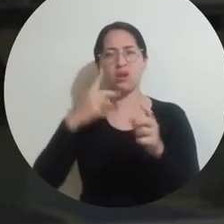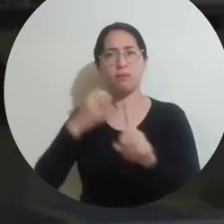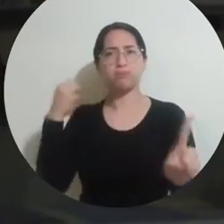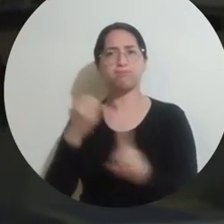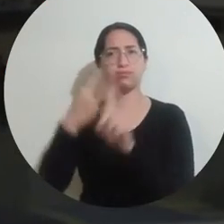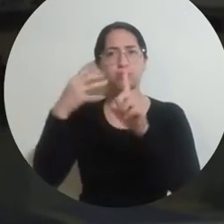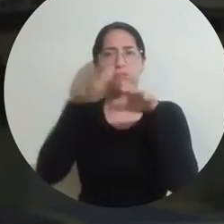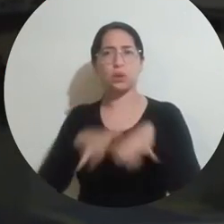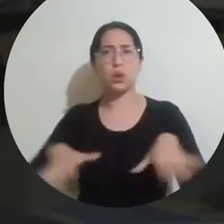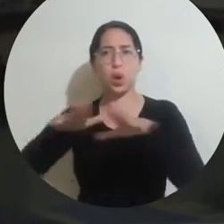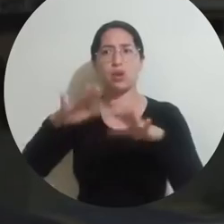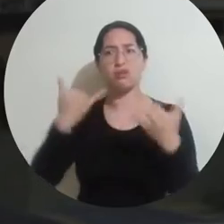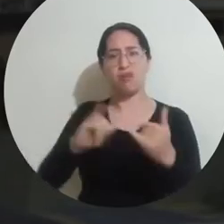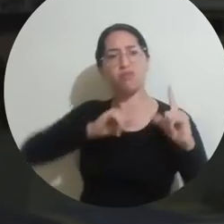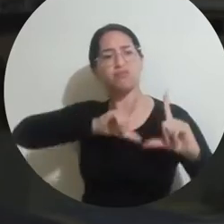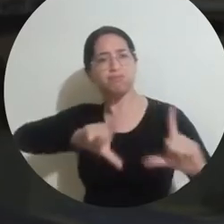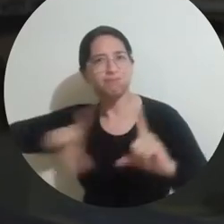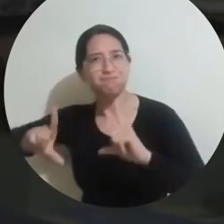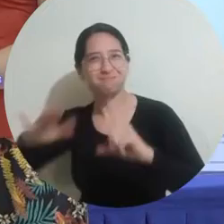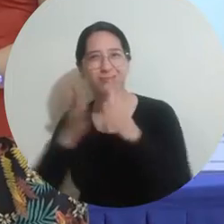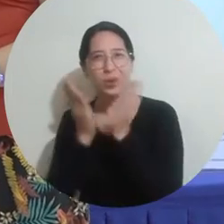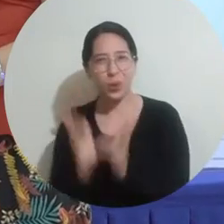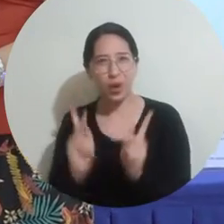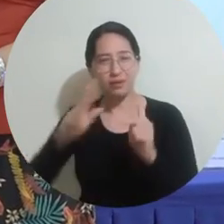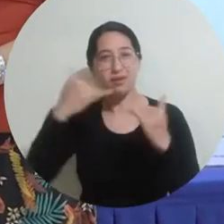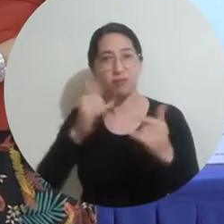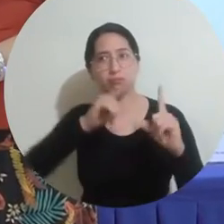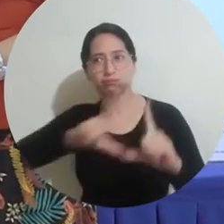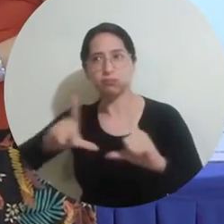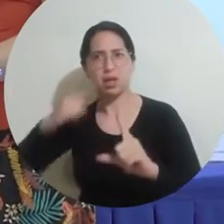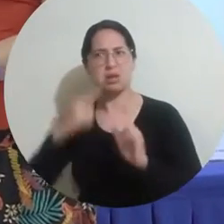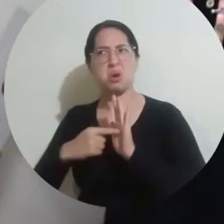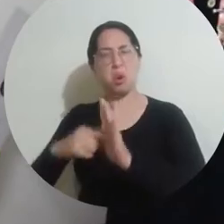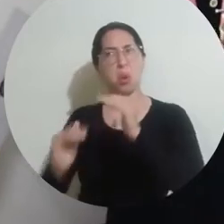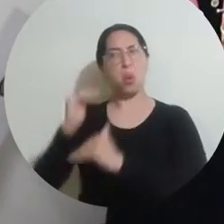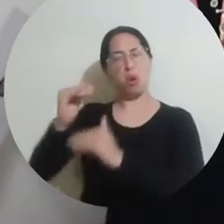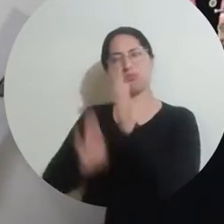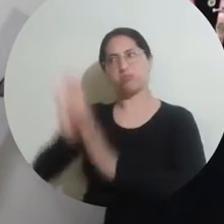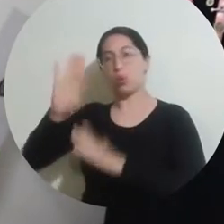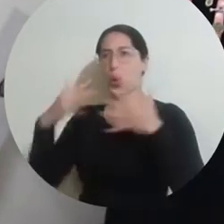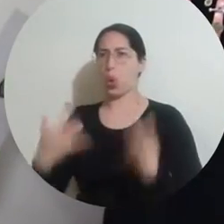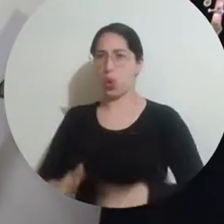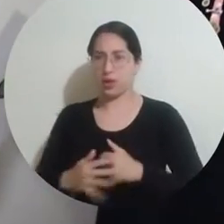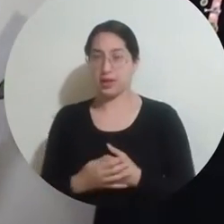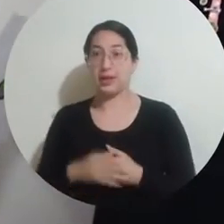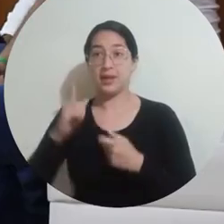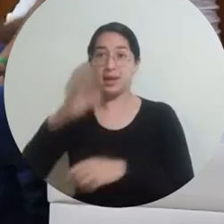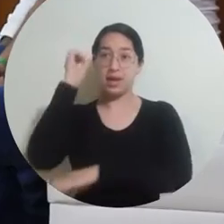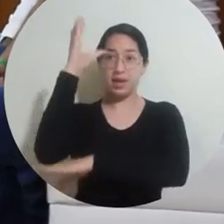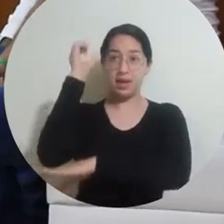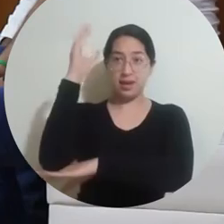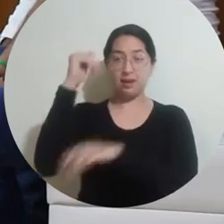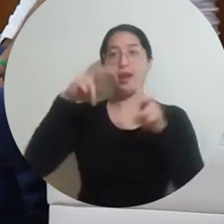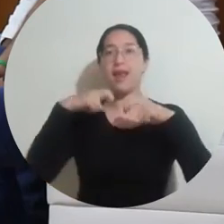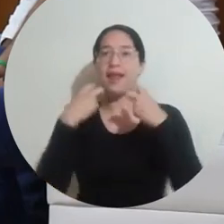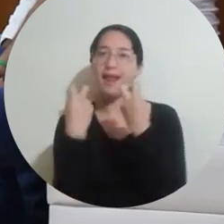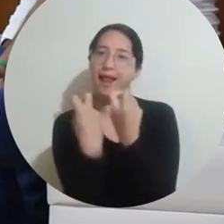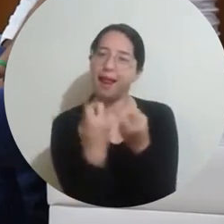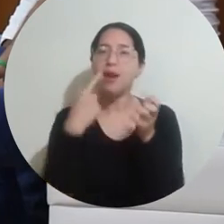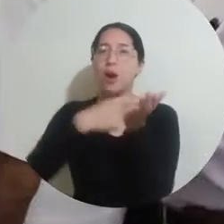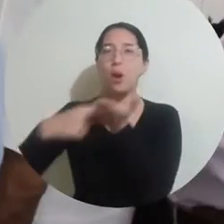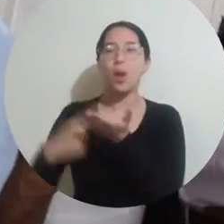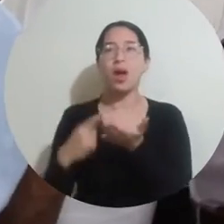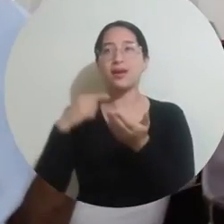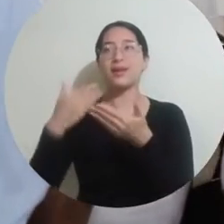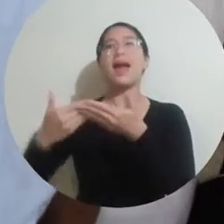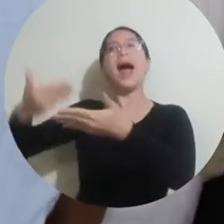egresados que han salido, eso es algo que siempre se ha destacado en el programa. Por otro lado, durante un conversatorio que habló del pasado, el presente